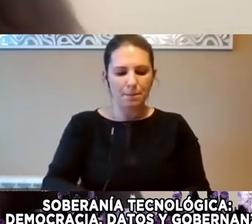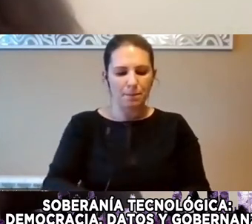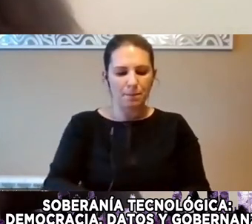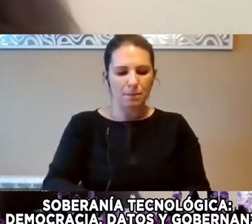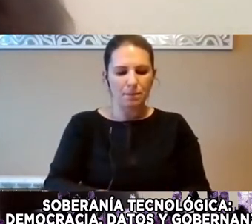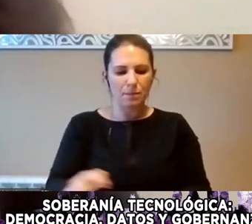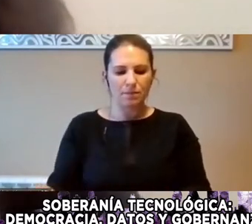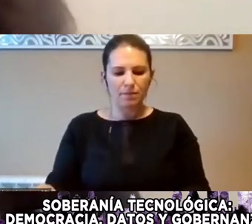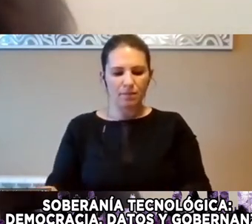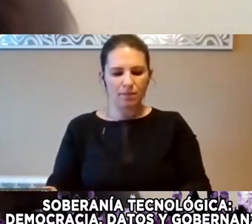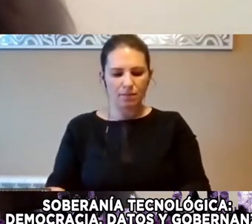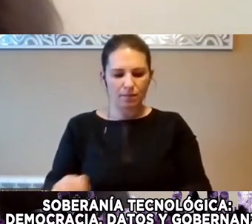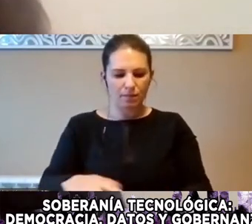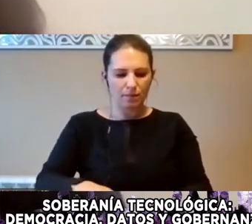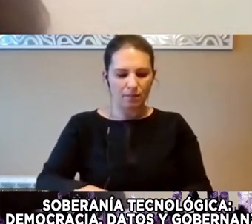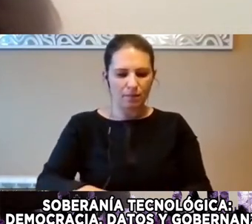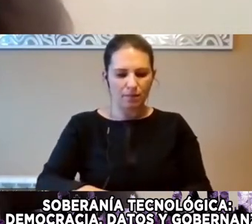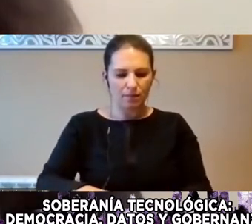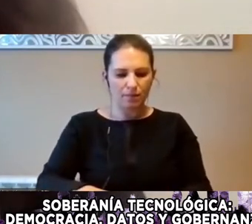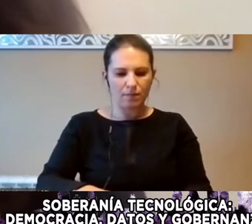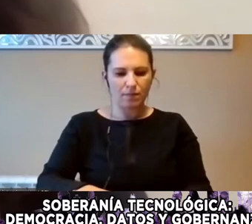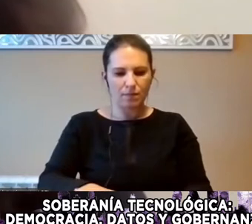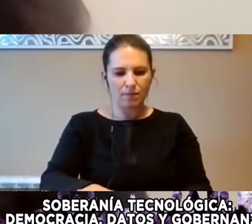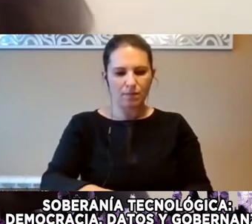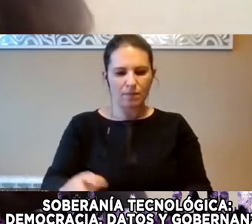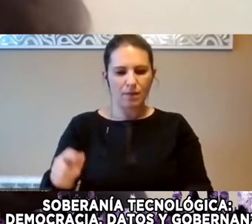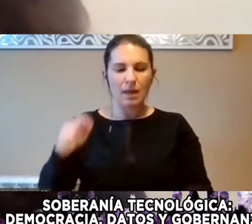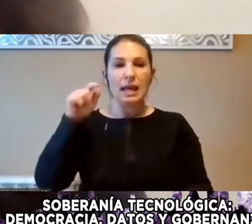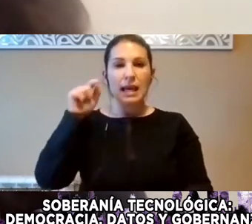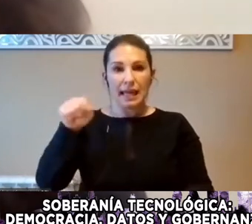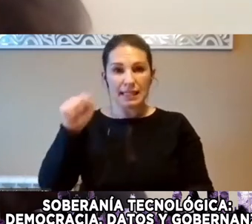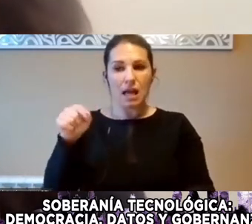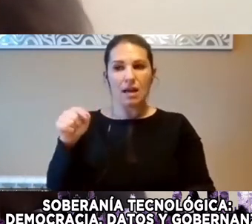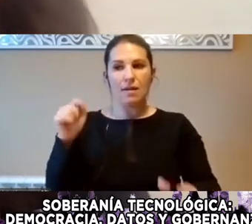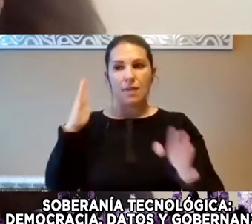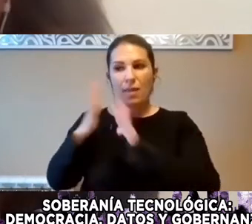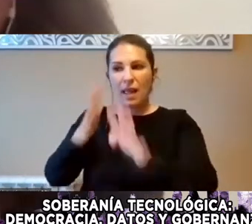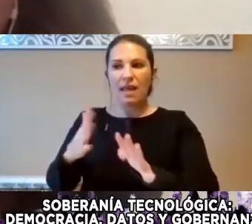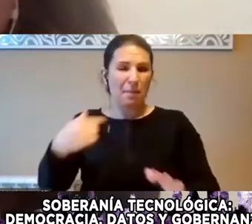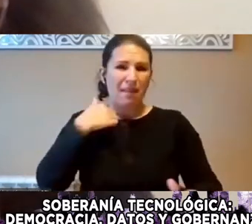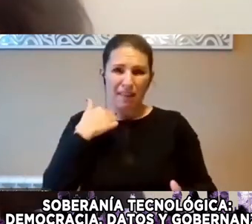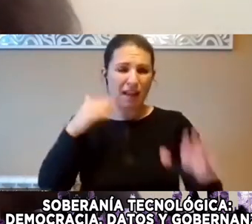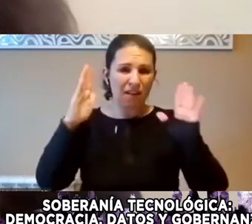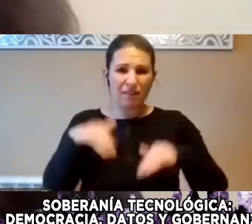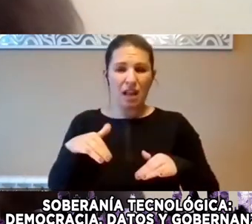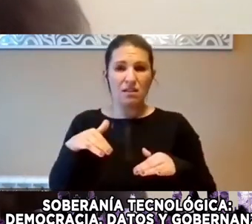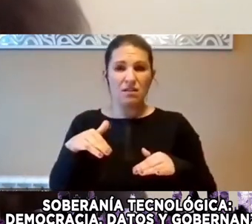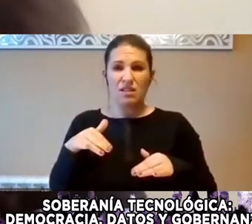Esa Década En Que En Paralelo Únicamente Aumentó La Concentración De Poder